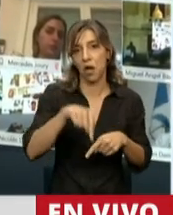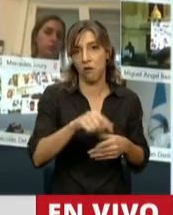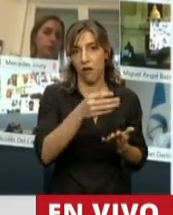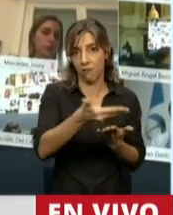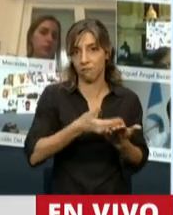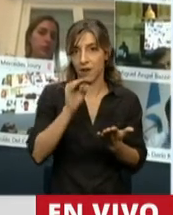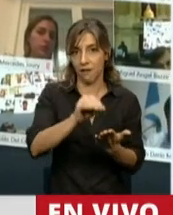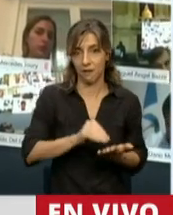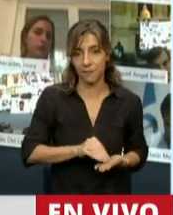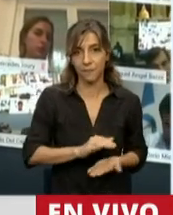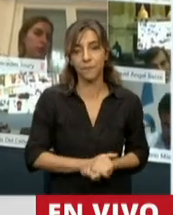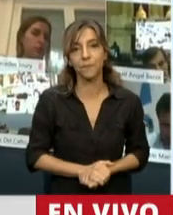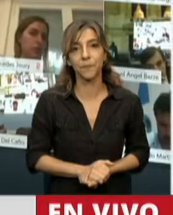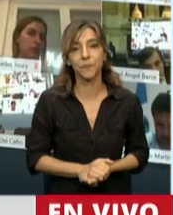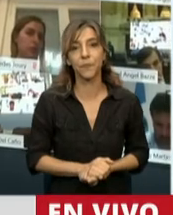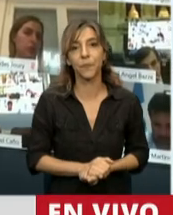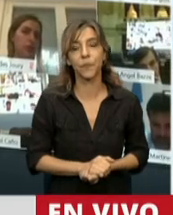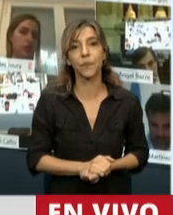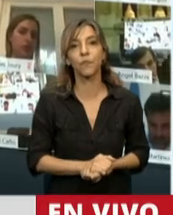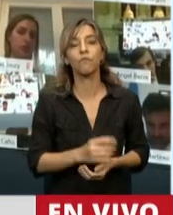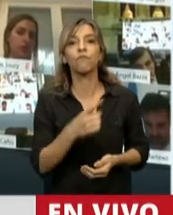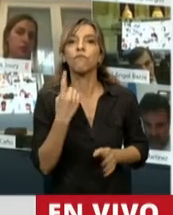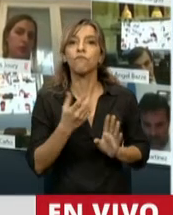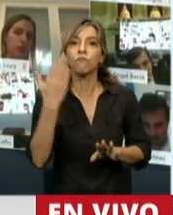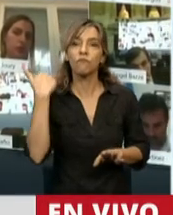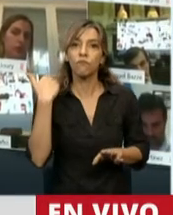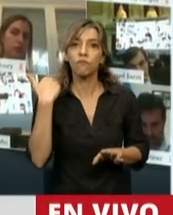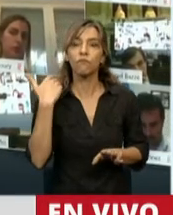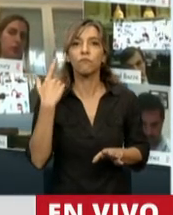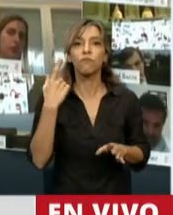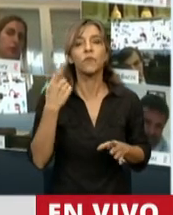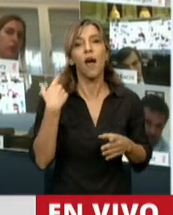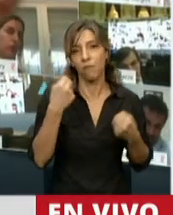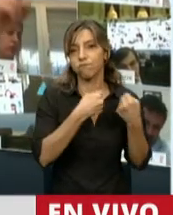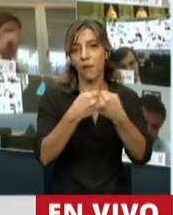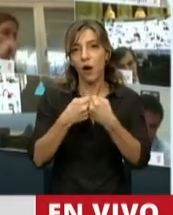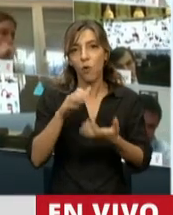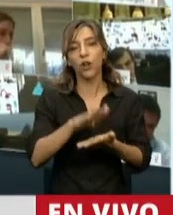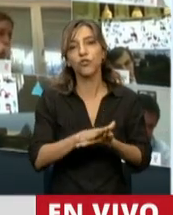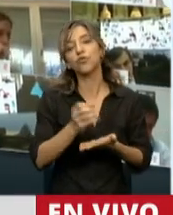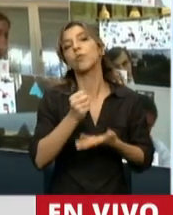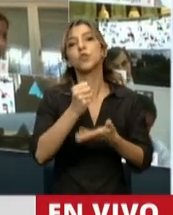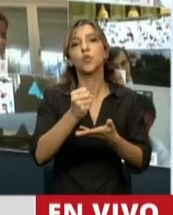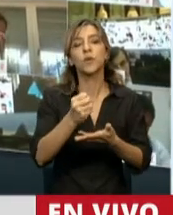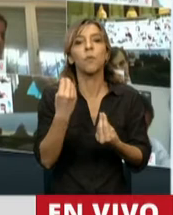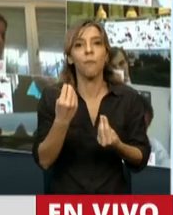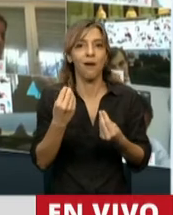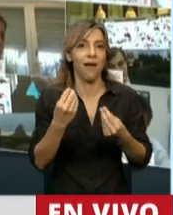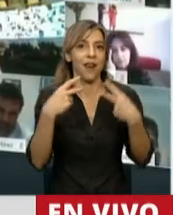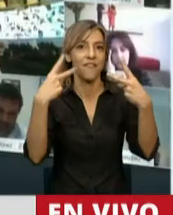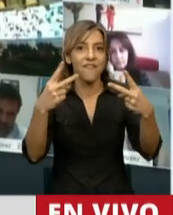solicité la creación del subsidio federal compensatorio para el transporte público de pasajeros.